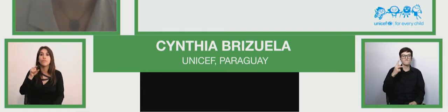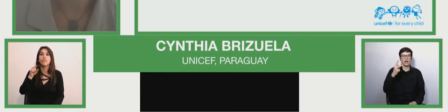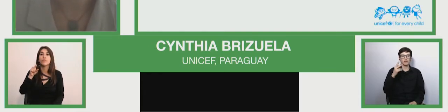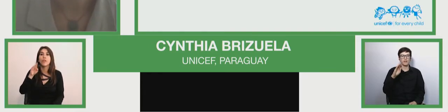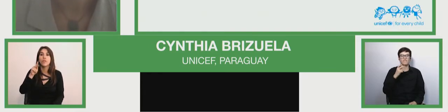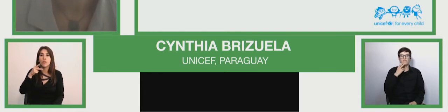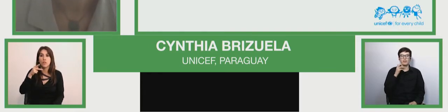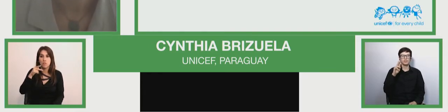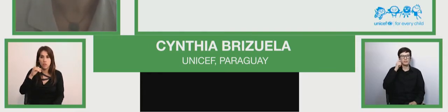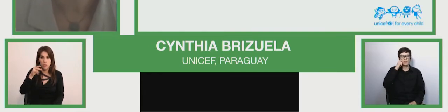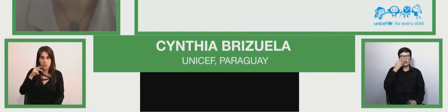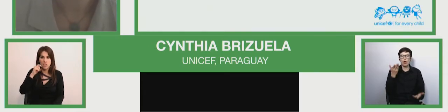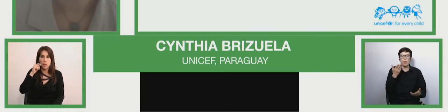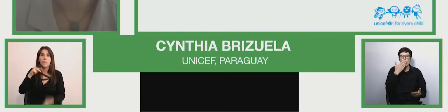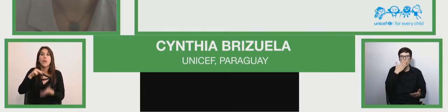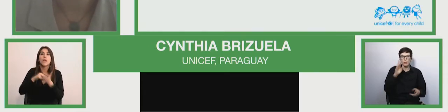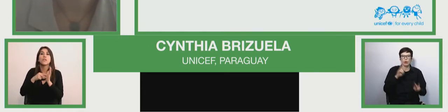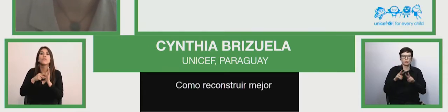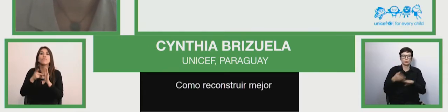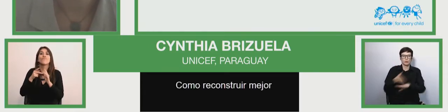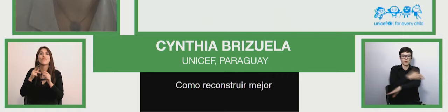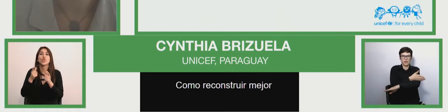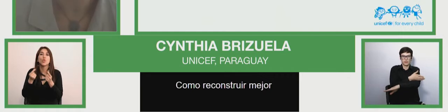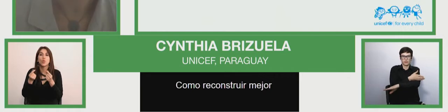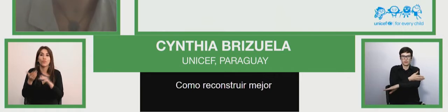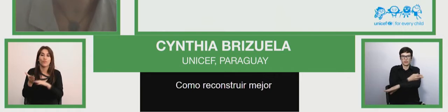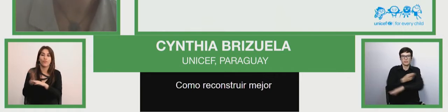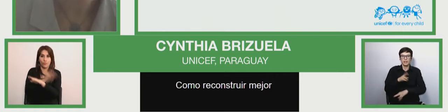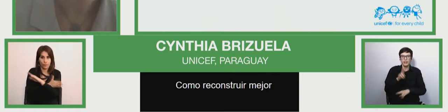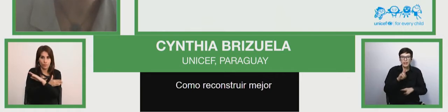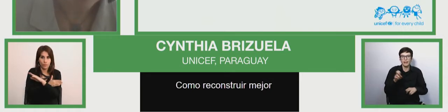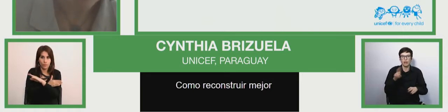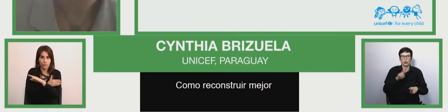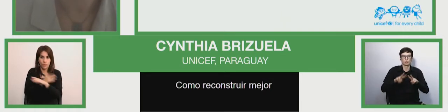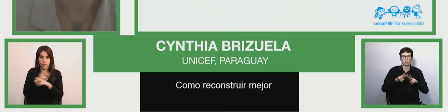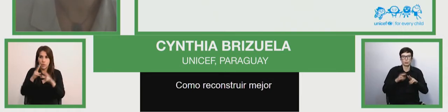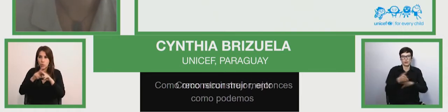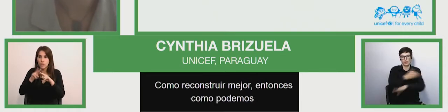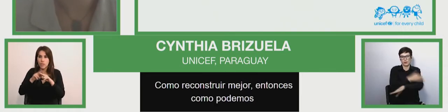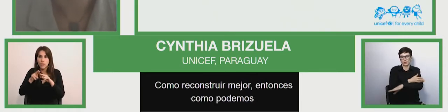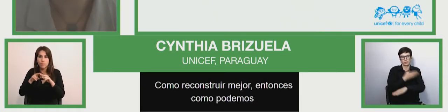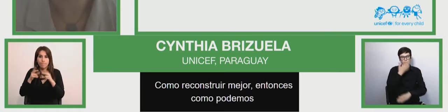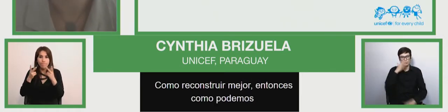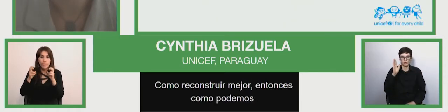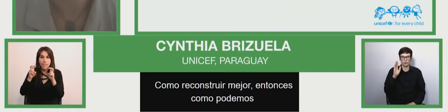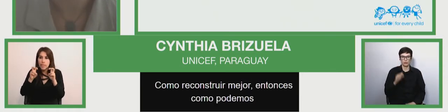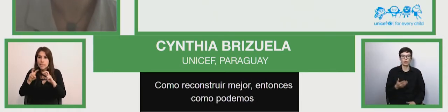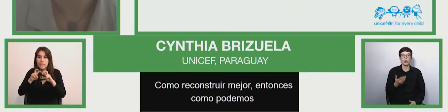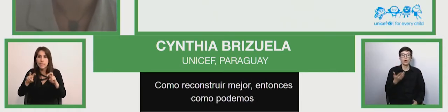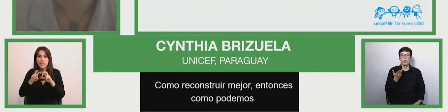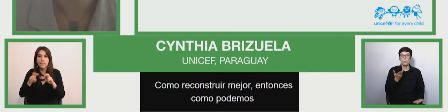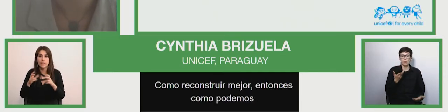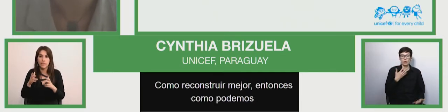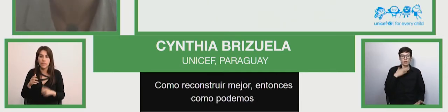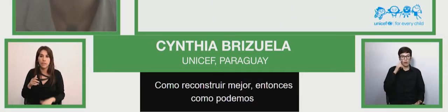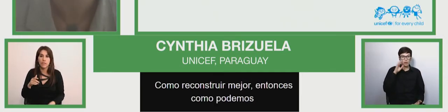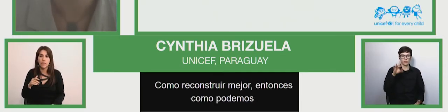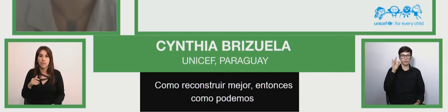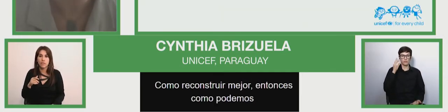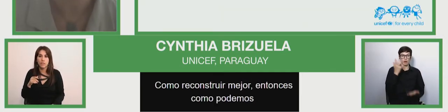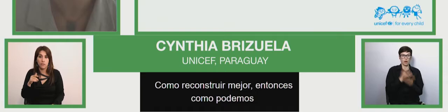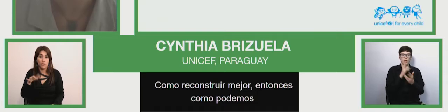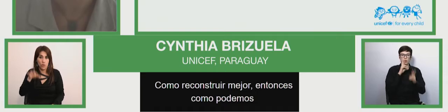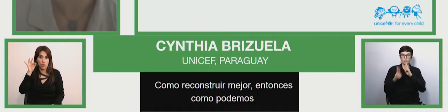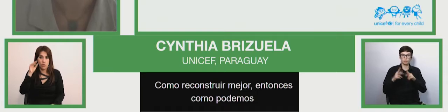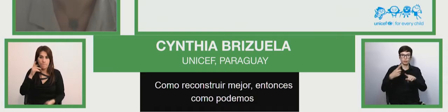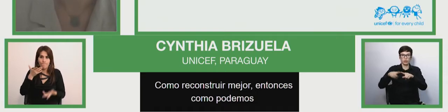Entonces, ¿cómo podemos, aparte de identificar estas respuestas, las respuestas que estamos viendo en